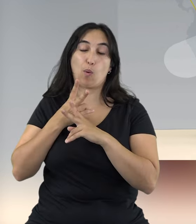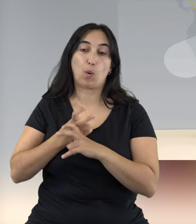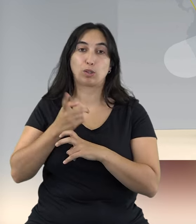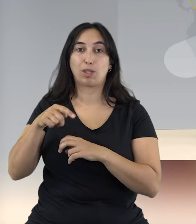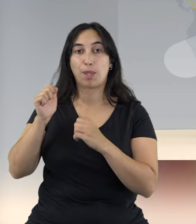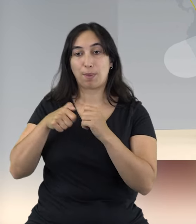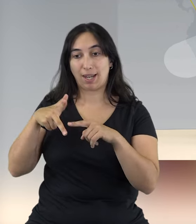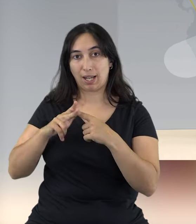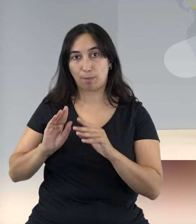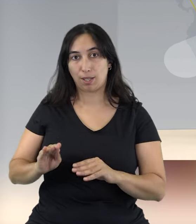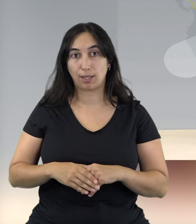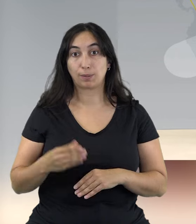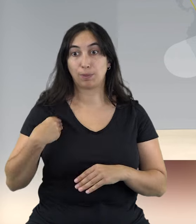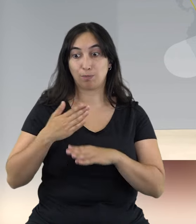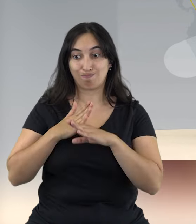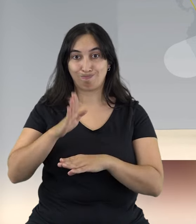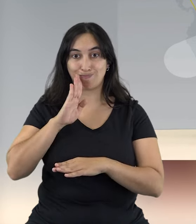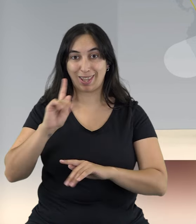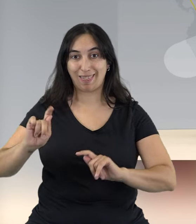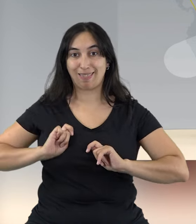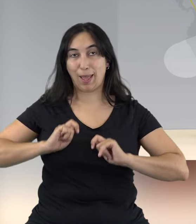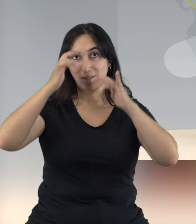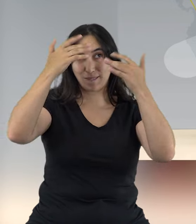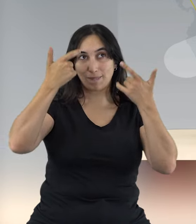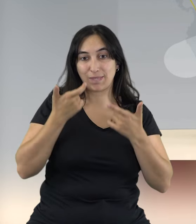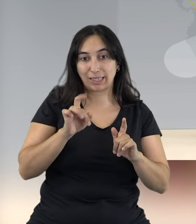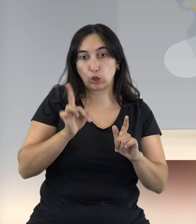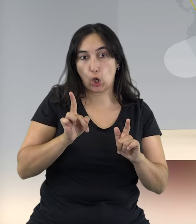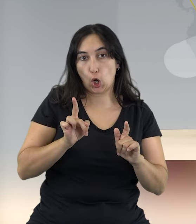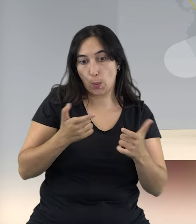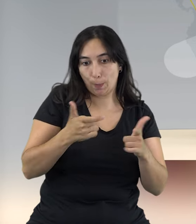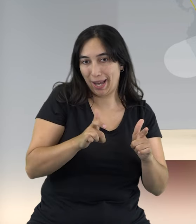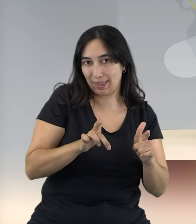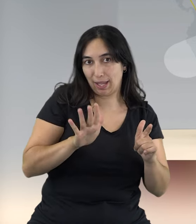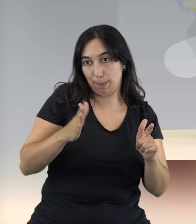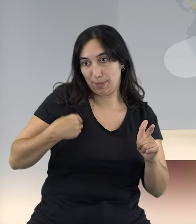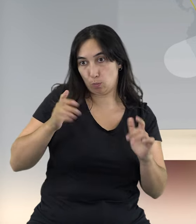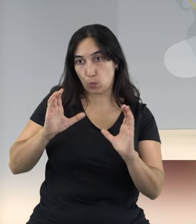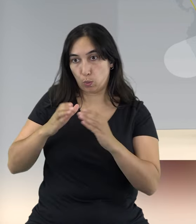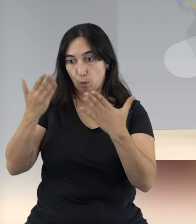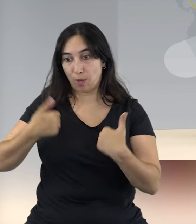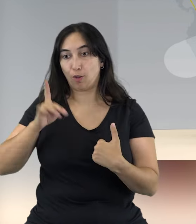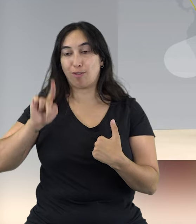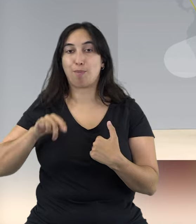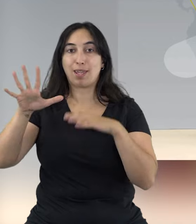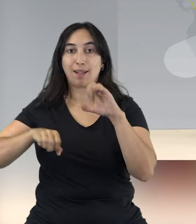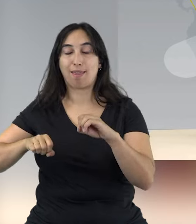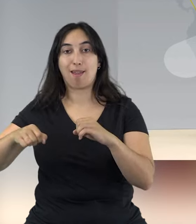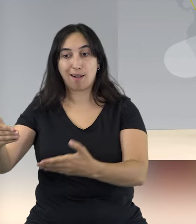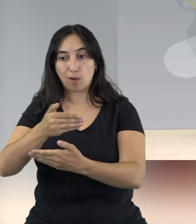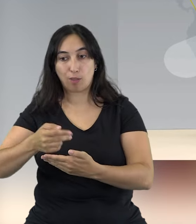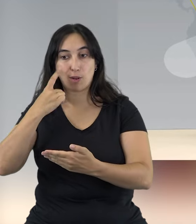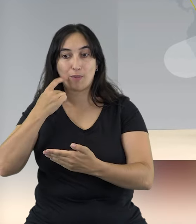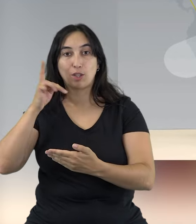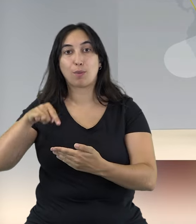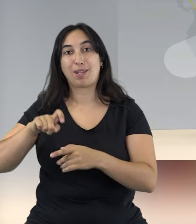herramientas de piedra. Estos vestigios nos daban una visión sesgada, pero esencial, de estos grupos humanos y de sus hábitos de caza, recolección o de